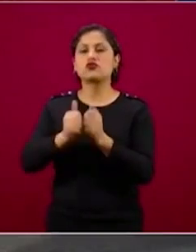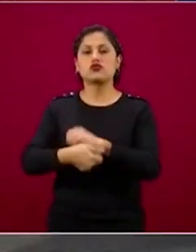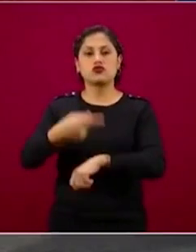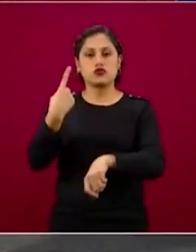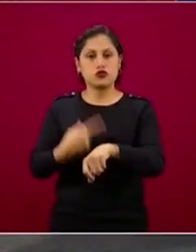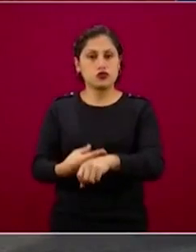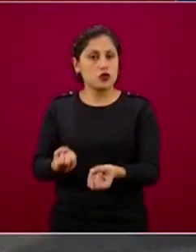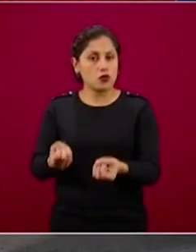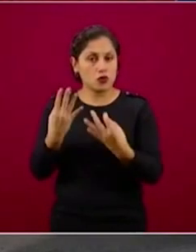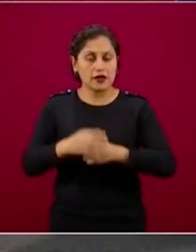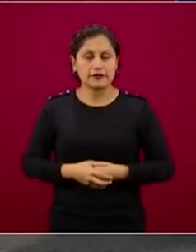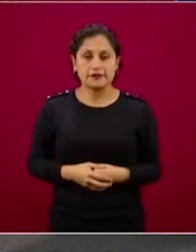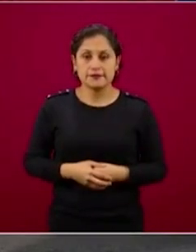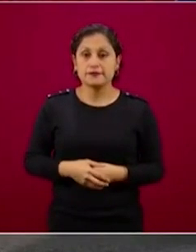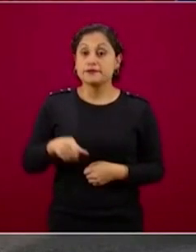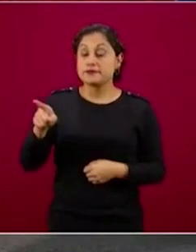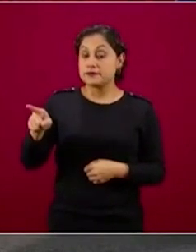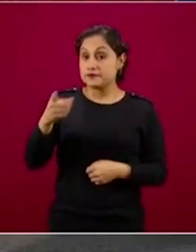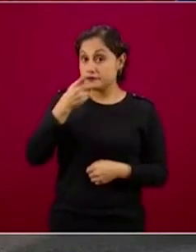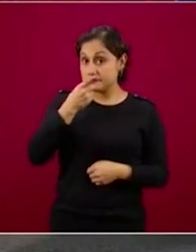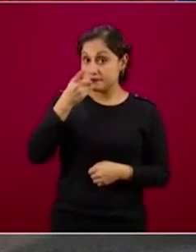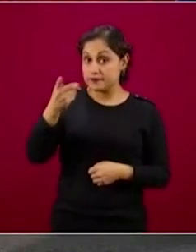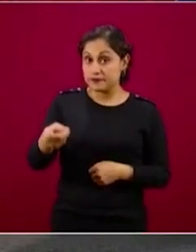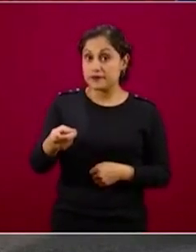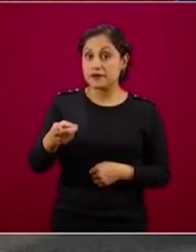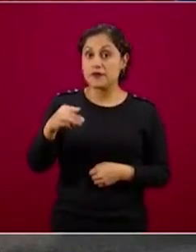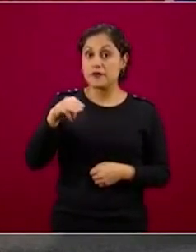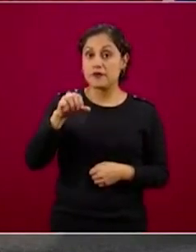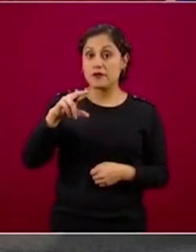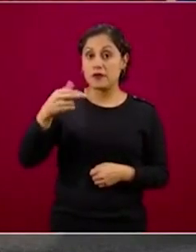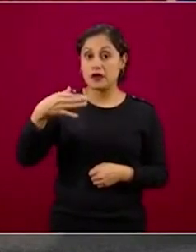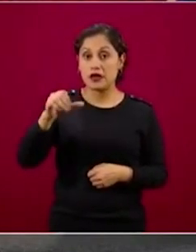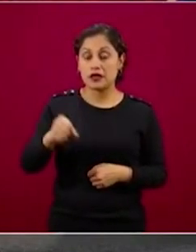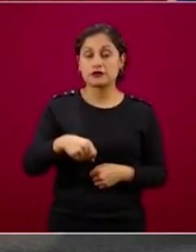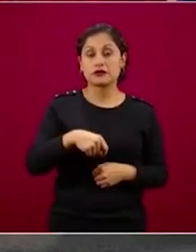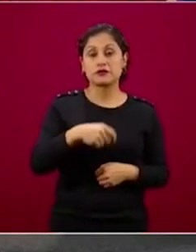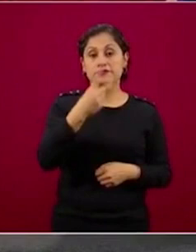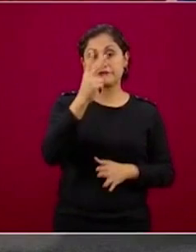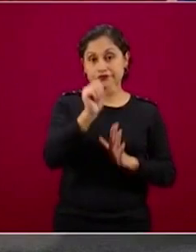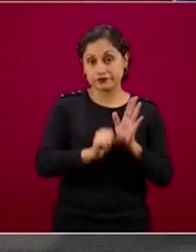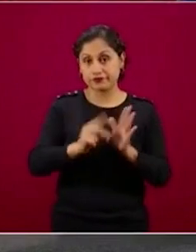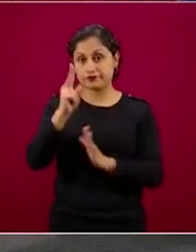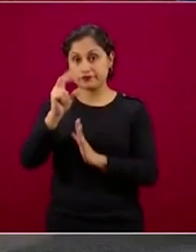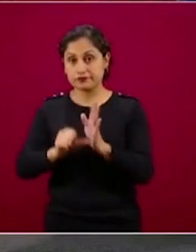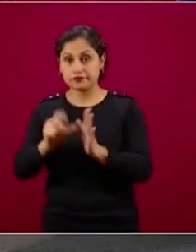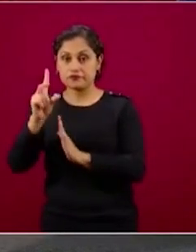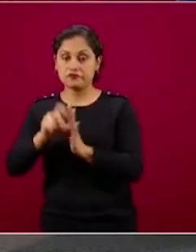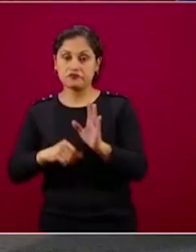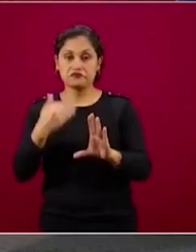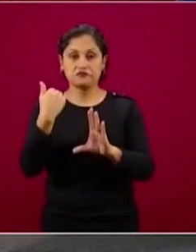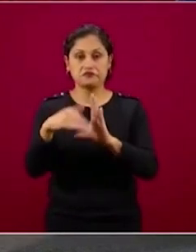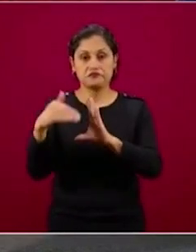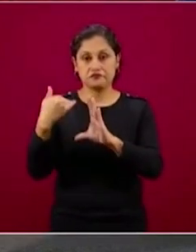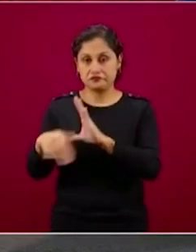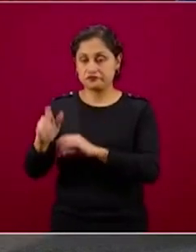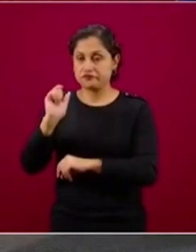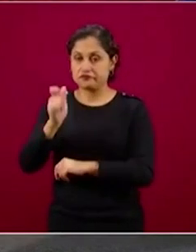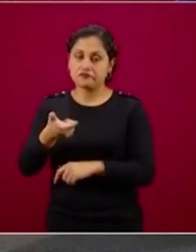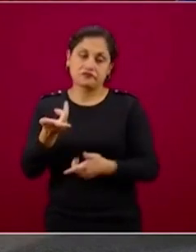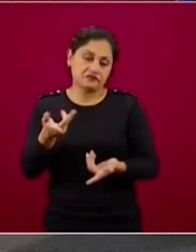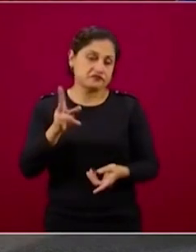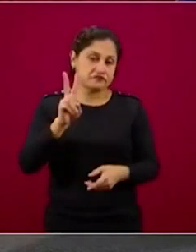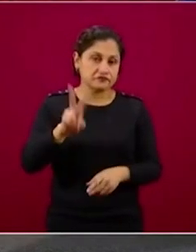Comentarte que pagos de marcha se emiten de manera regular cada bimestre, es variado el número. De hecho, ahorita justo